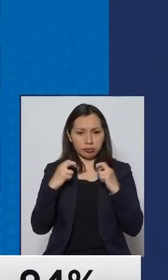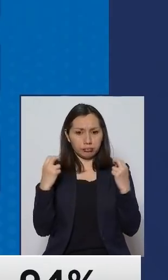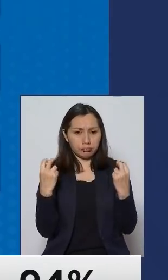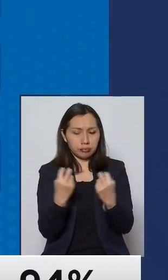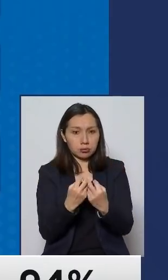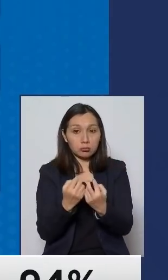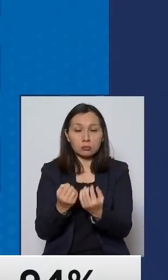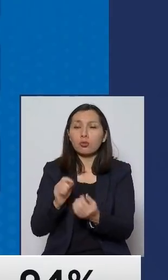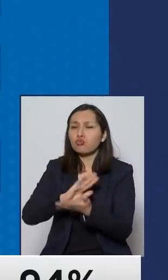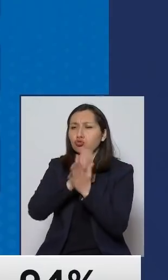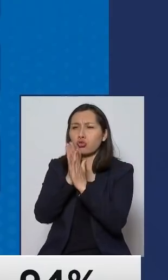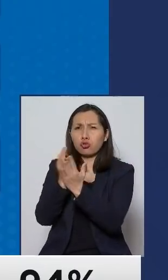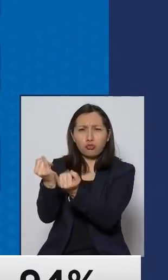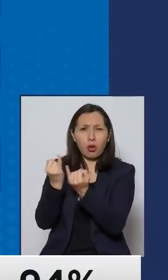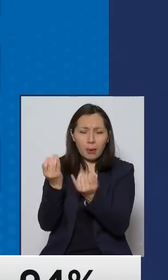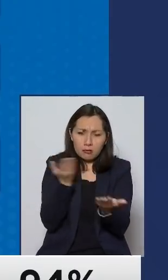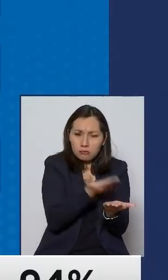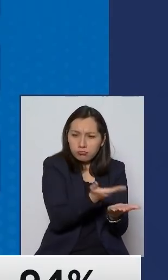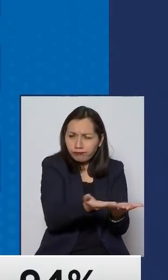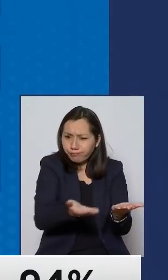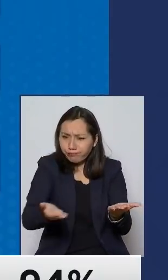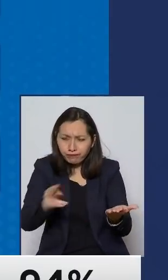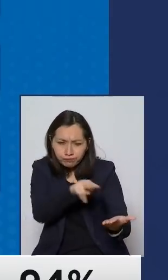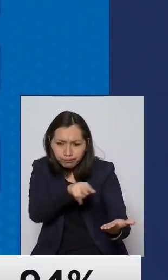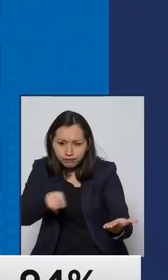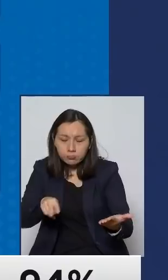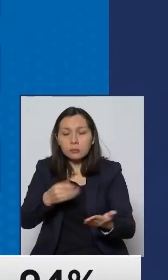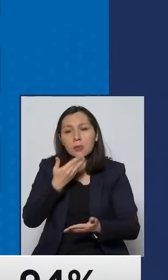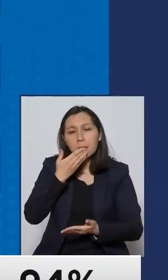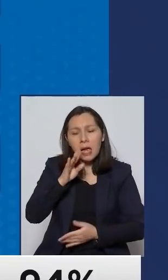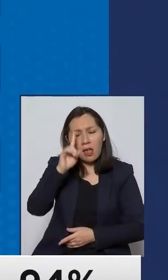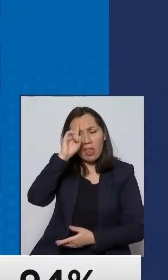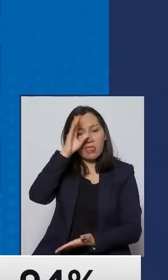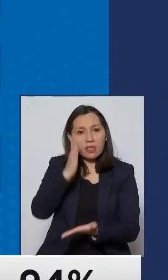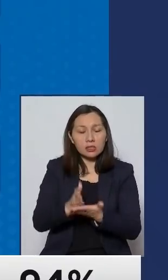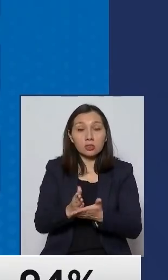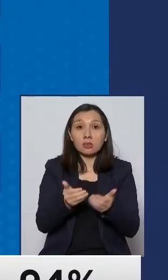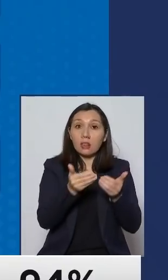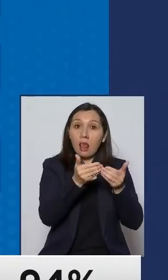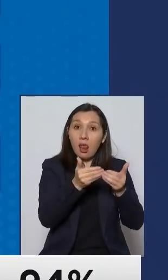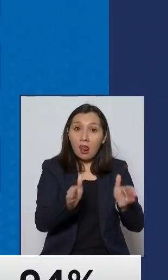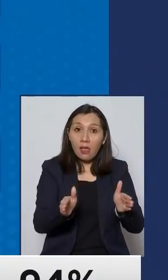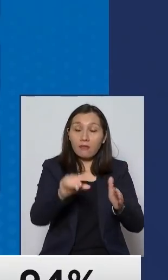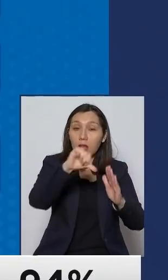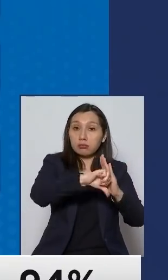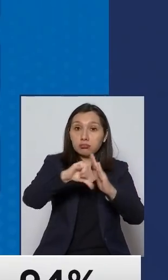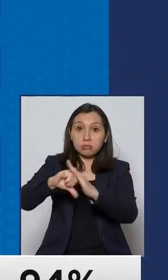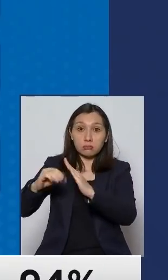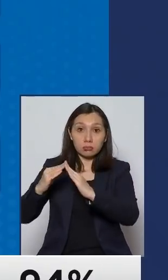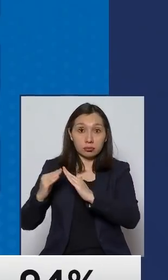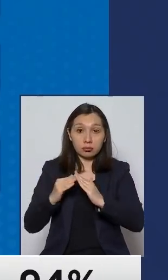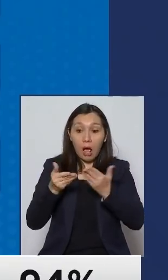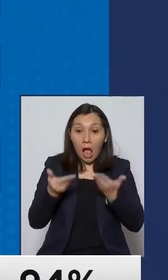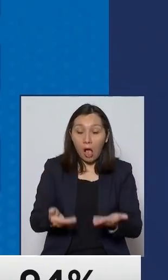datos sobre la mesa se ha tomado la decisión que salgan de cuarentena